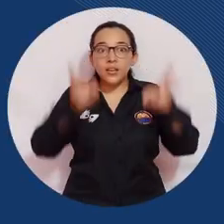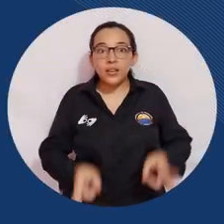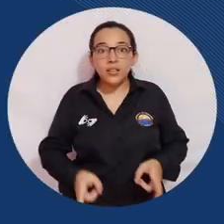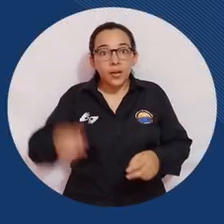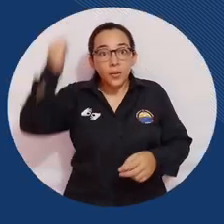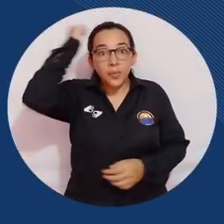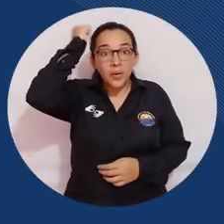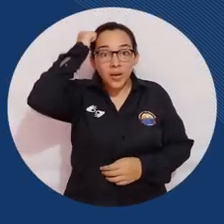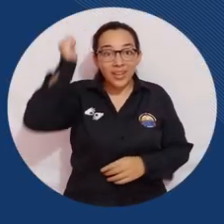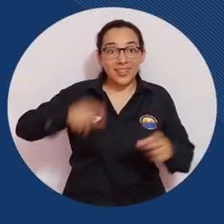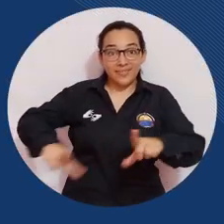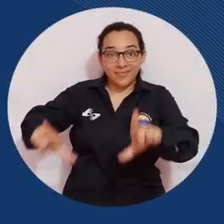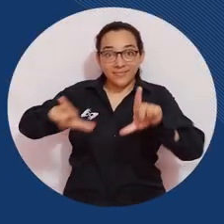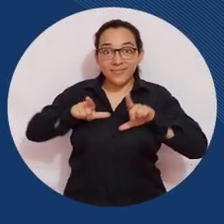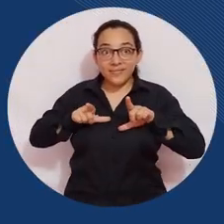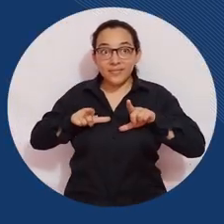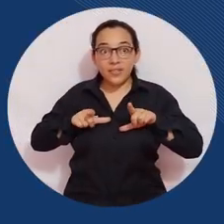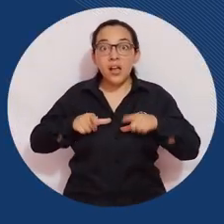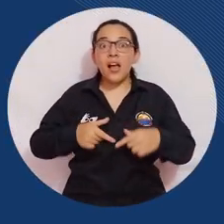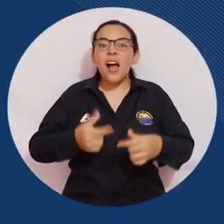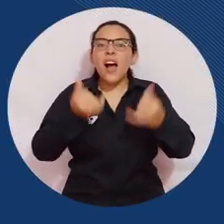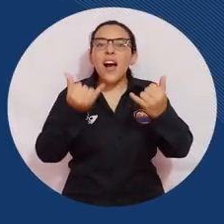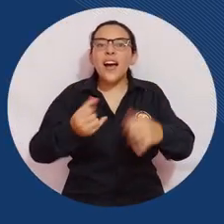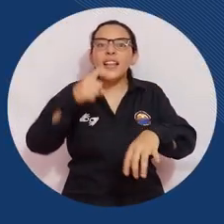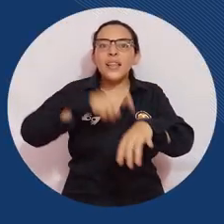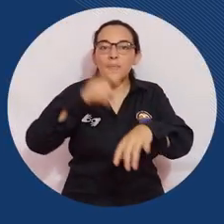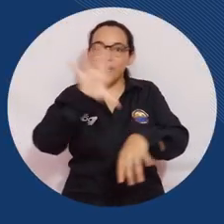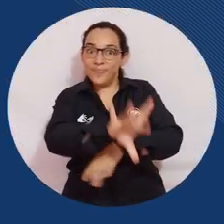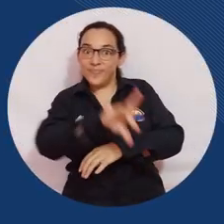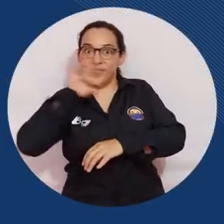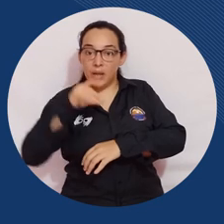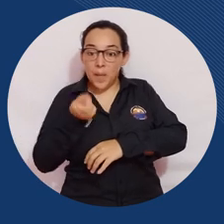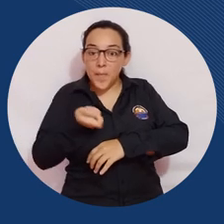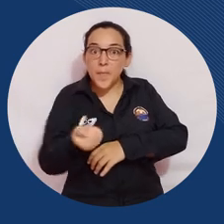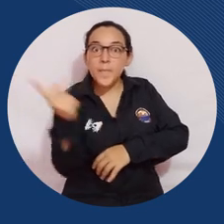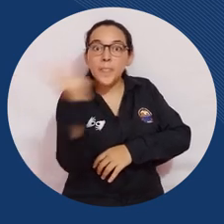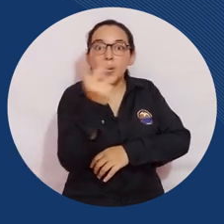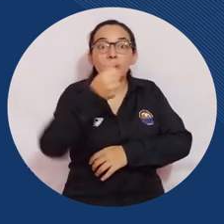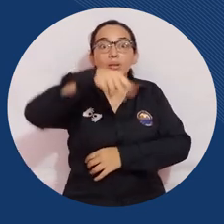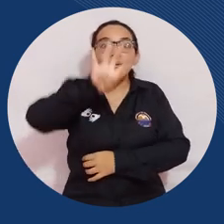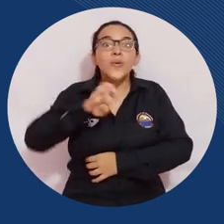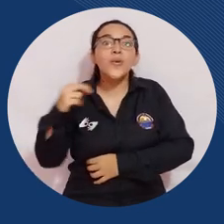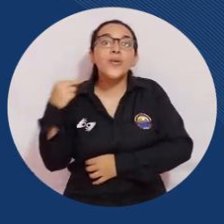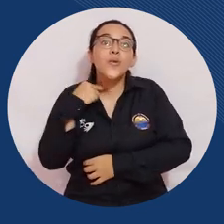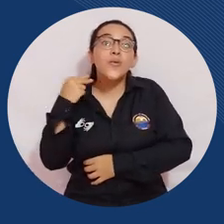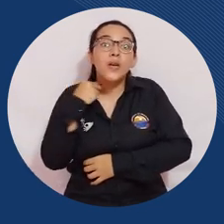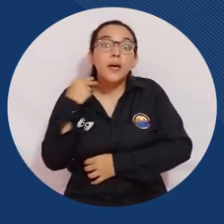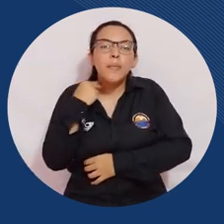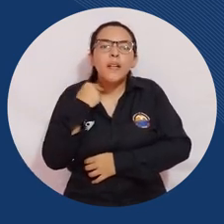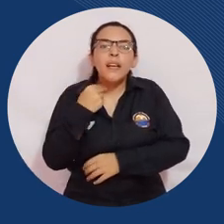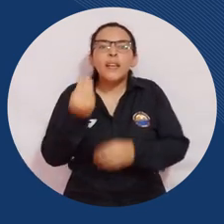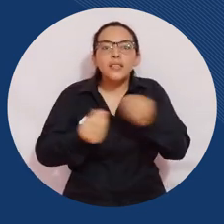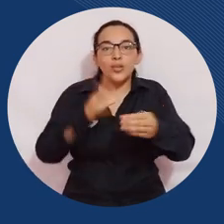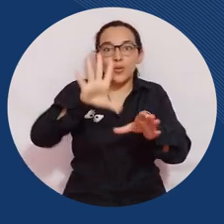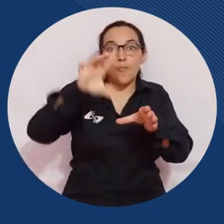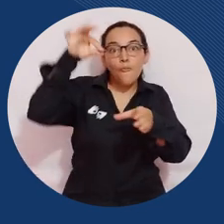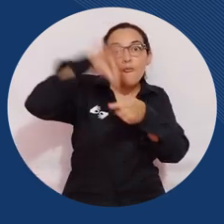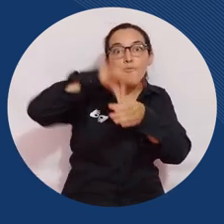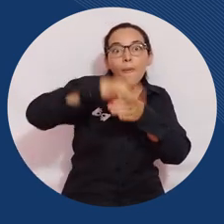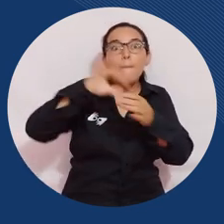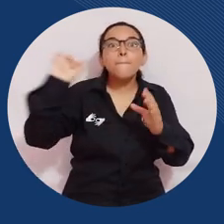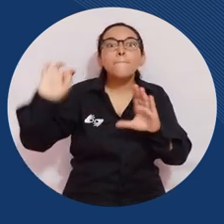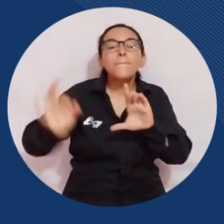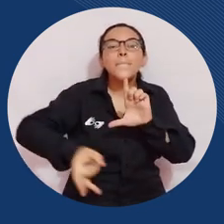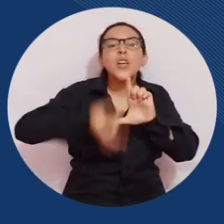Estudiante, docente y graduado, es momento de elegir. Este viernes 19 de noviembre se desarrolla la